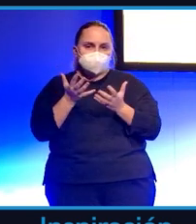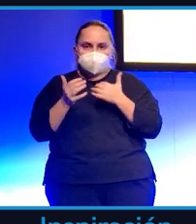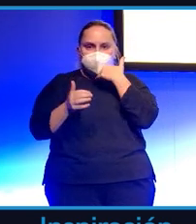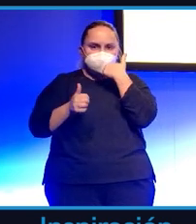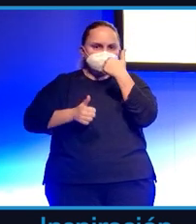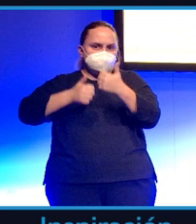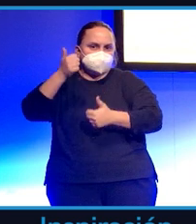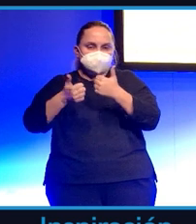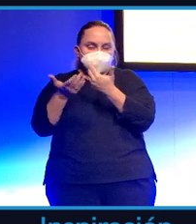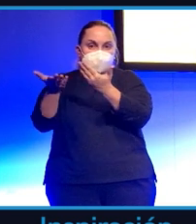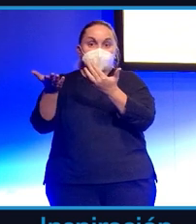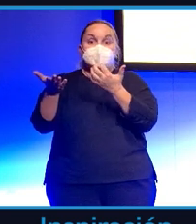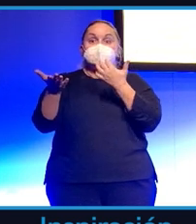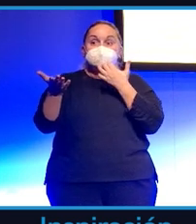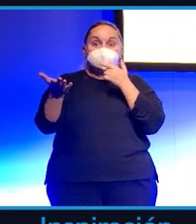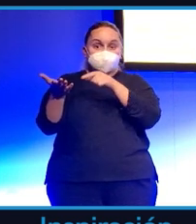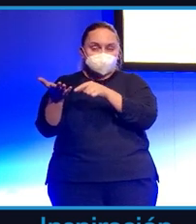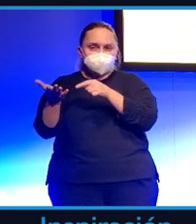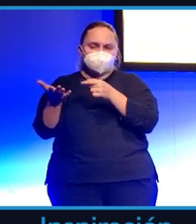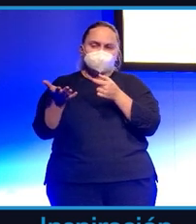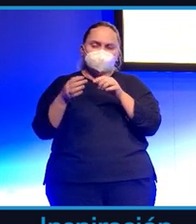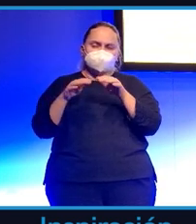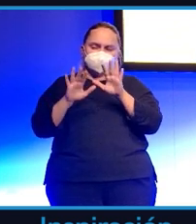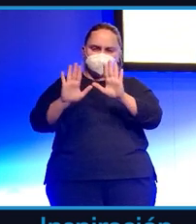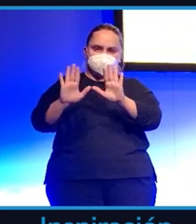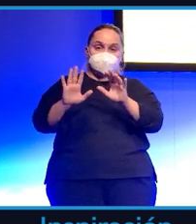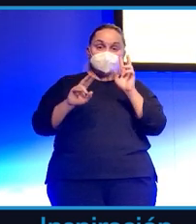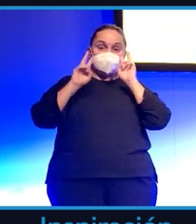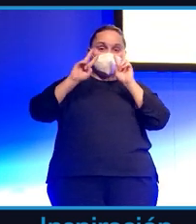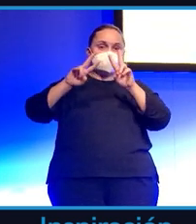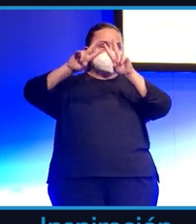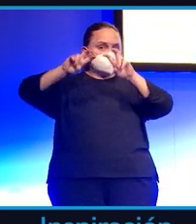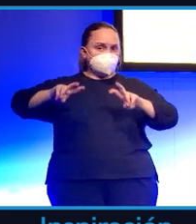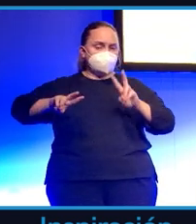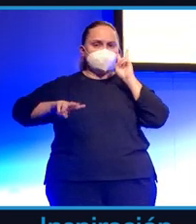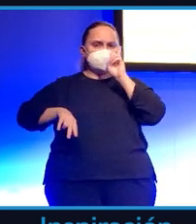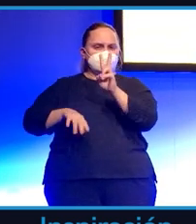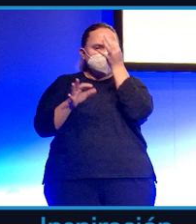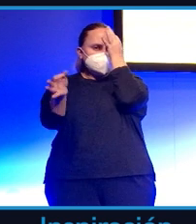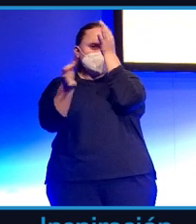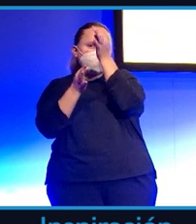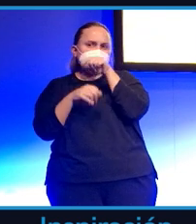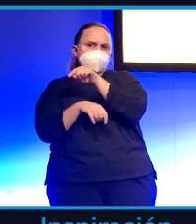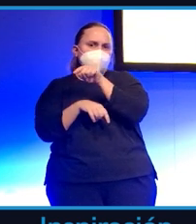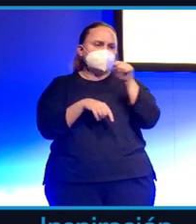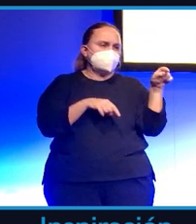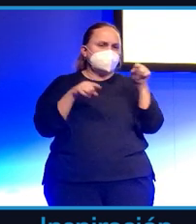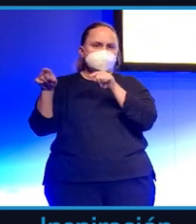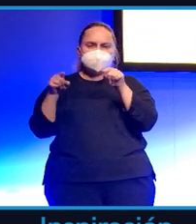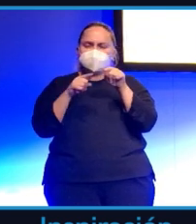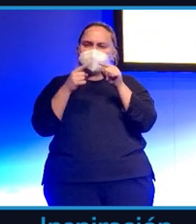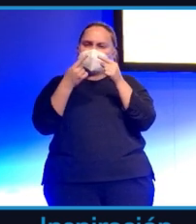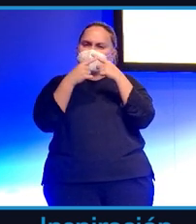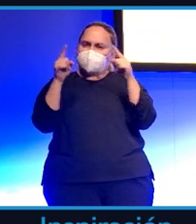si lo analizas fríamente y de manera pormenorizada, no hay tantas diferencias en